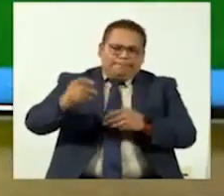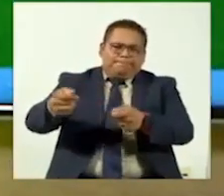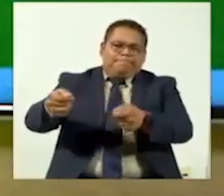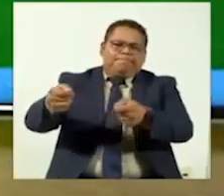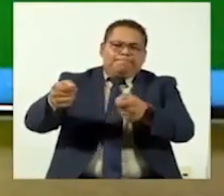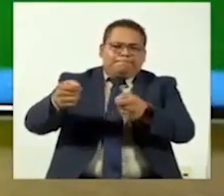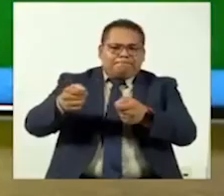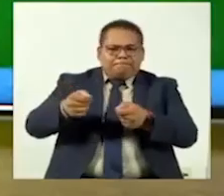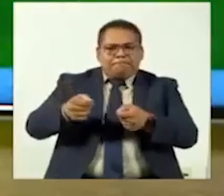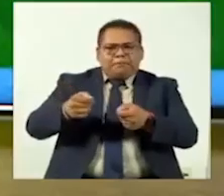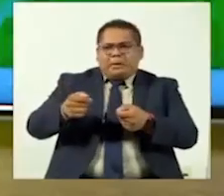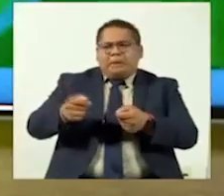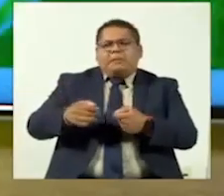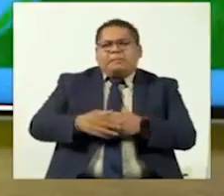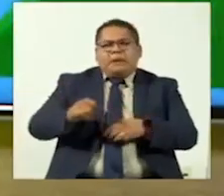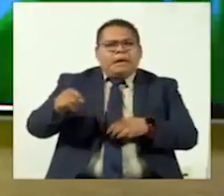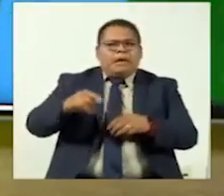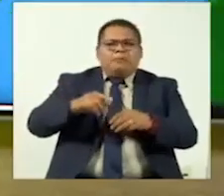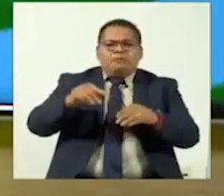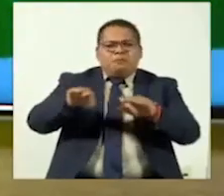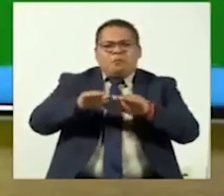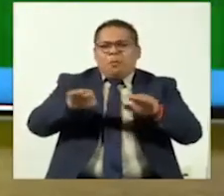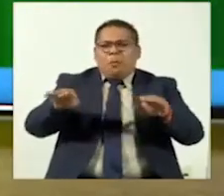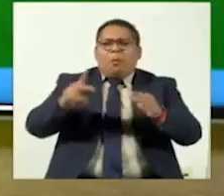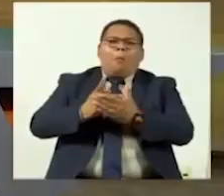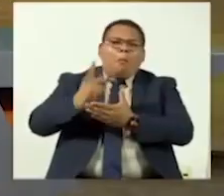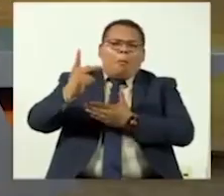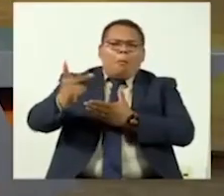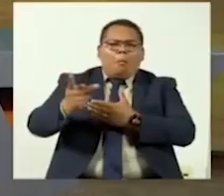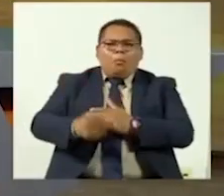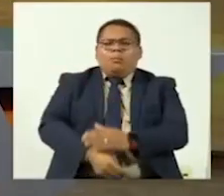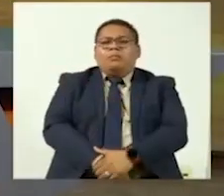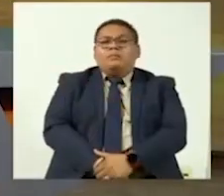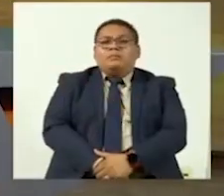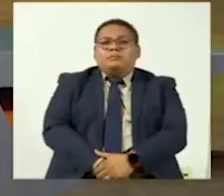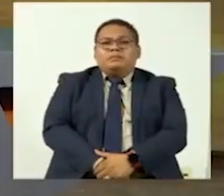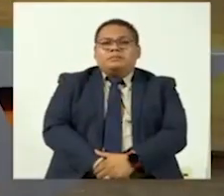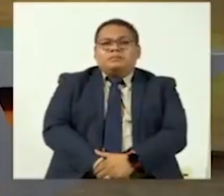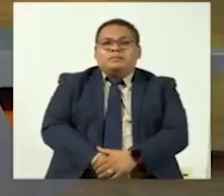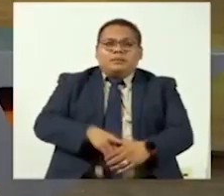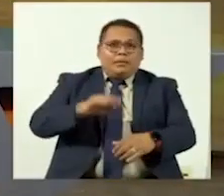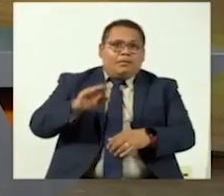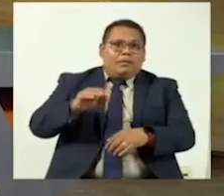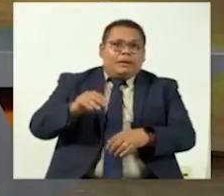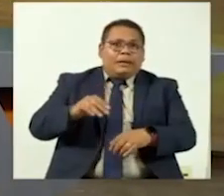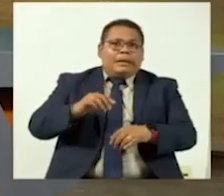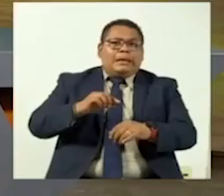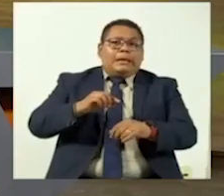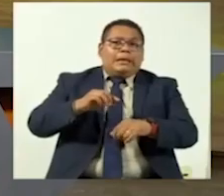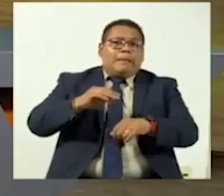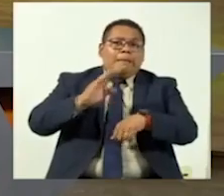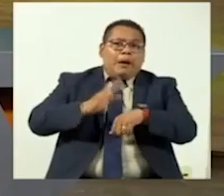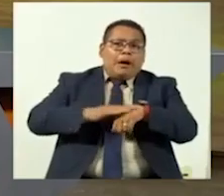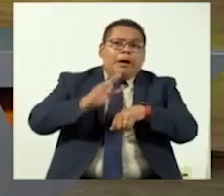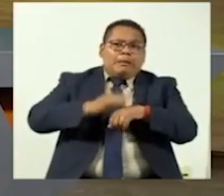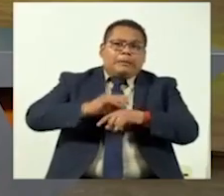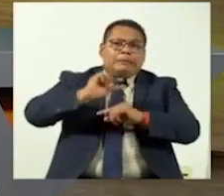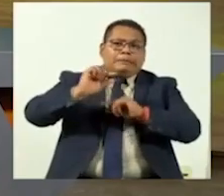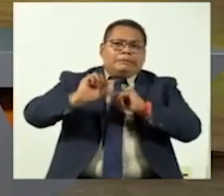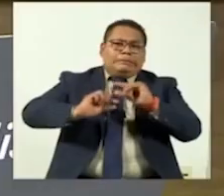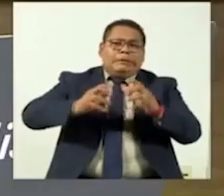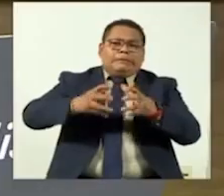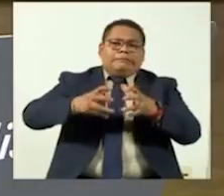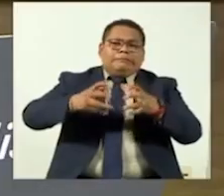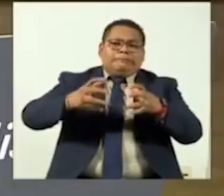el mismo derecho a ser considerado, tomado en cuenta. Cada vez aumenta el número de participantes, ya llevan varios años. Sí.